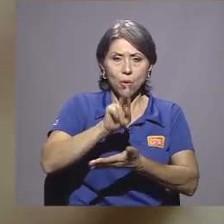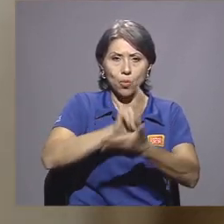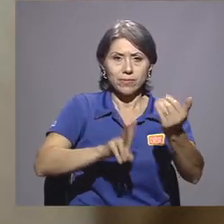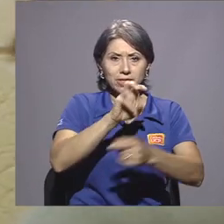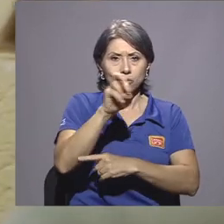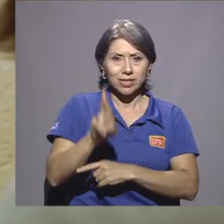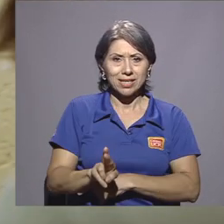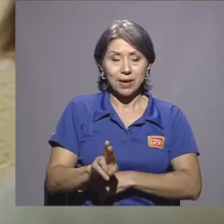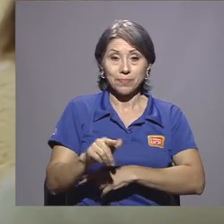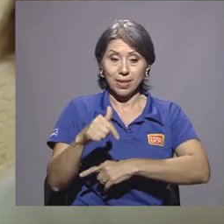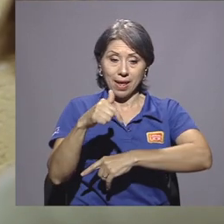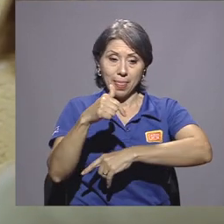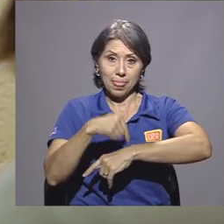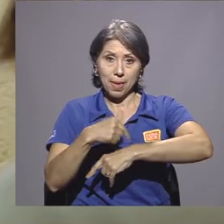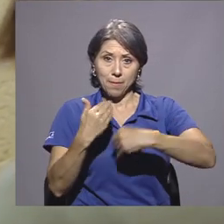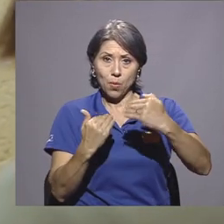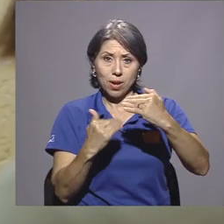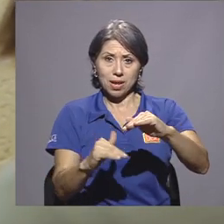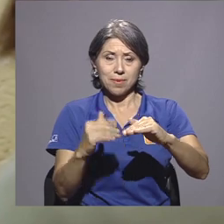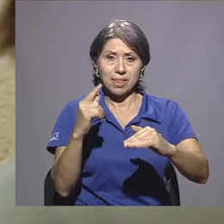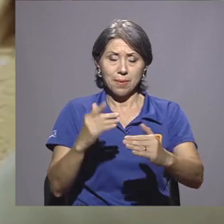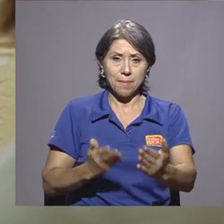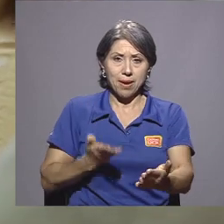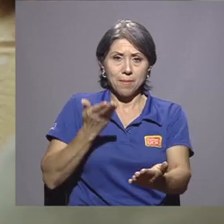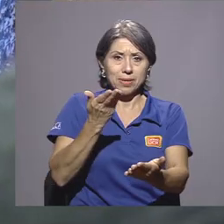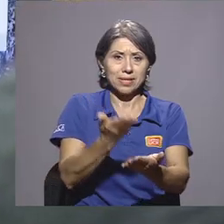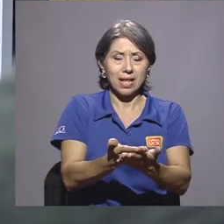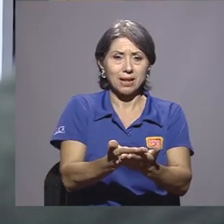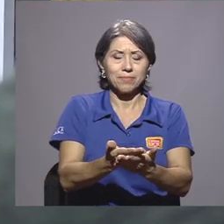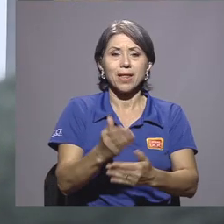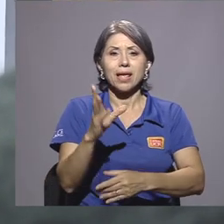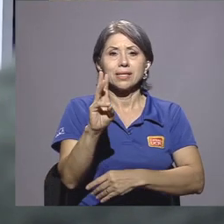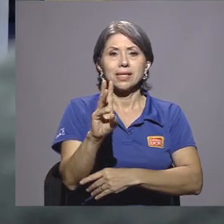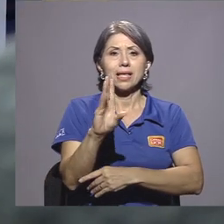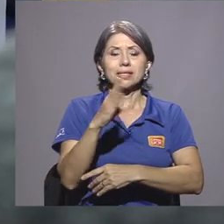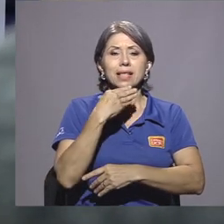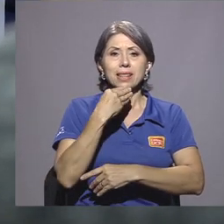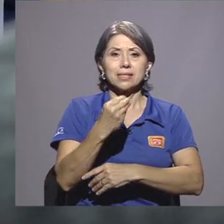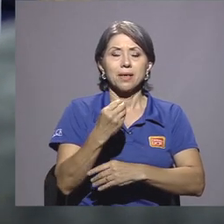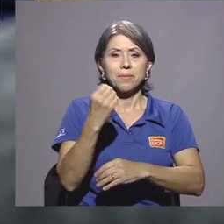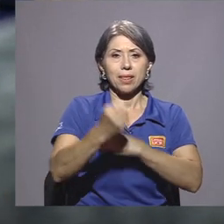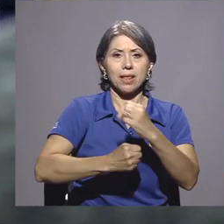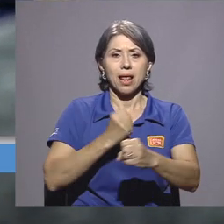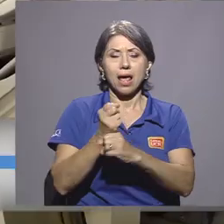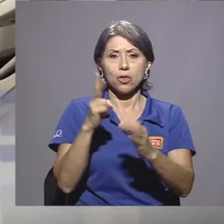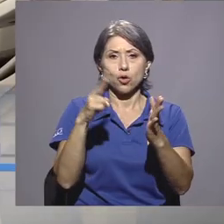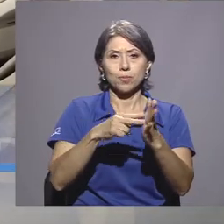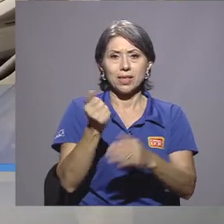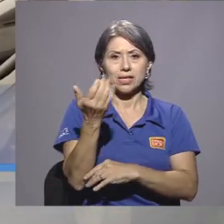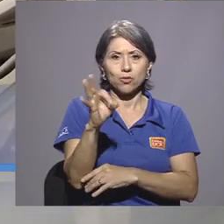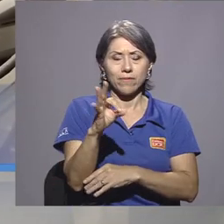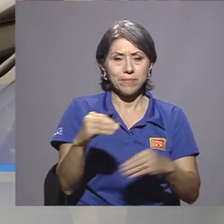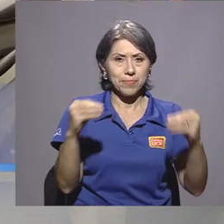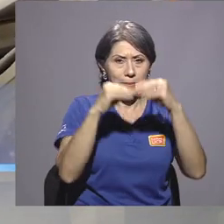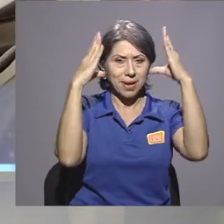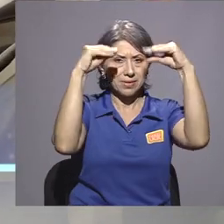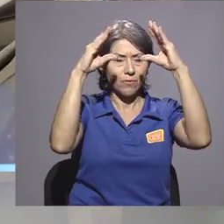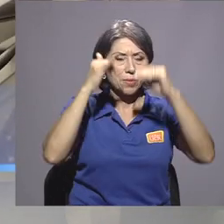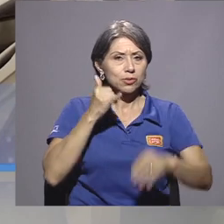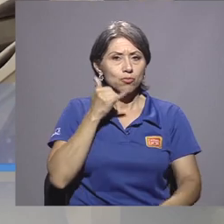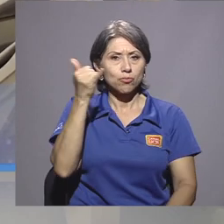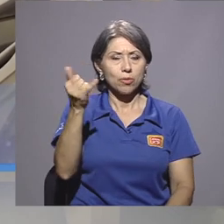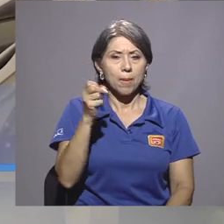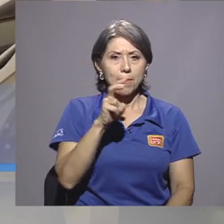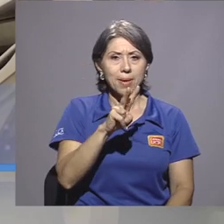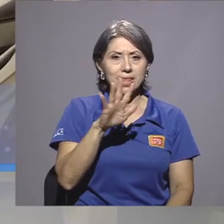La fecha límite para presentar las propuestas es el 6 de diciembre de 2019. Para más información puede